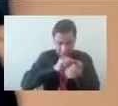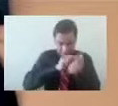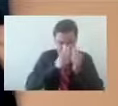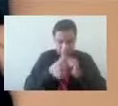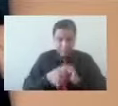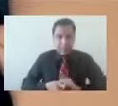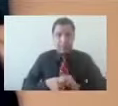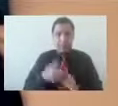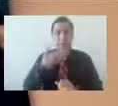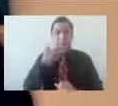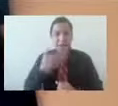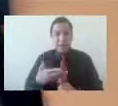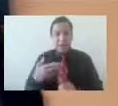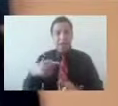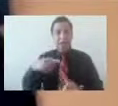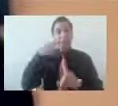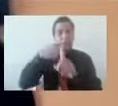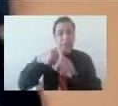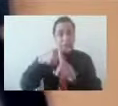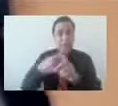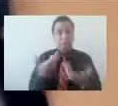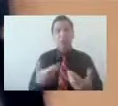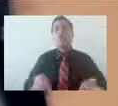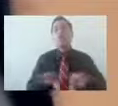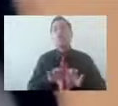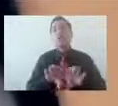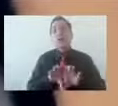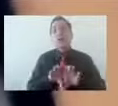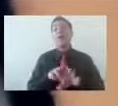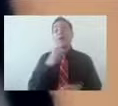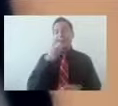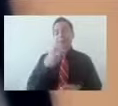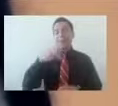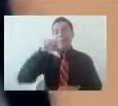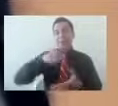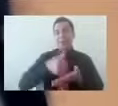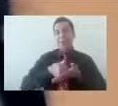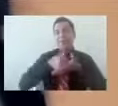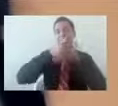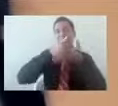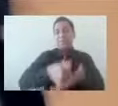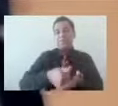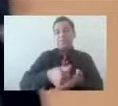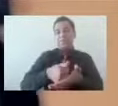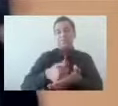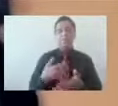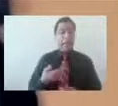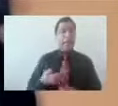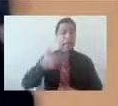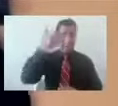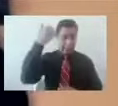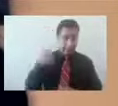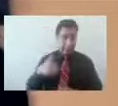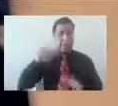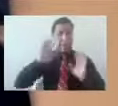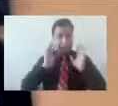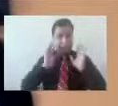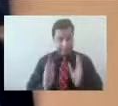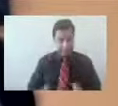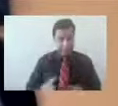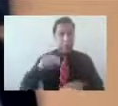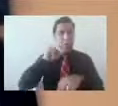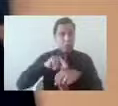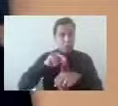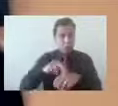importante que tiene que ver en la parte de la salud mental. También ya con la doctora Mariana Lugo pudimos revisar un poco ya específicamente la